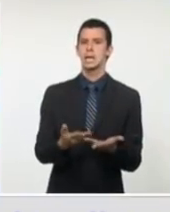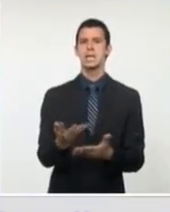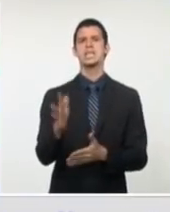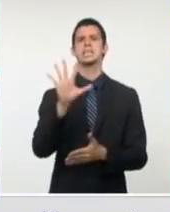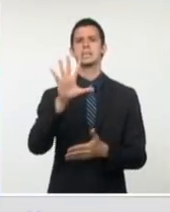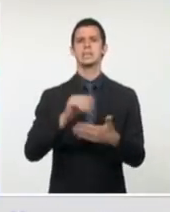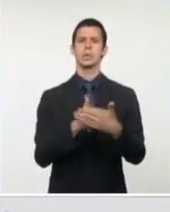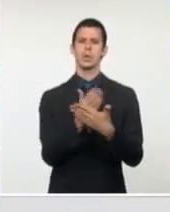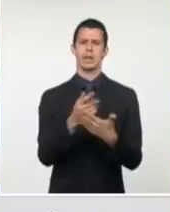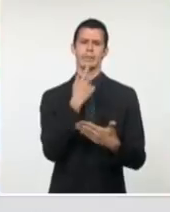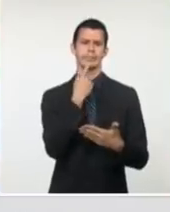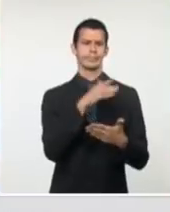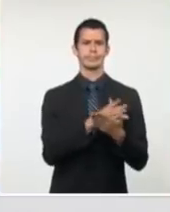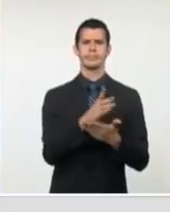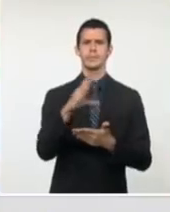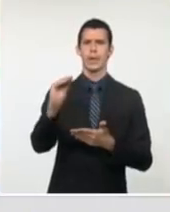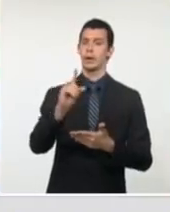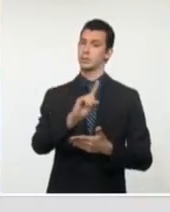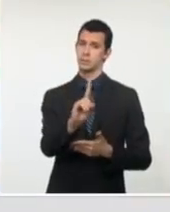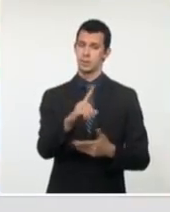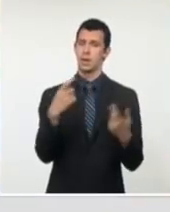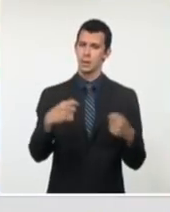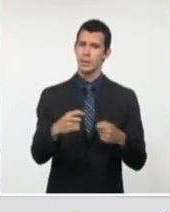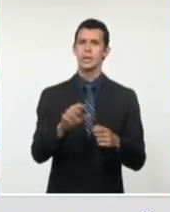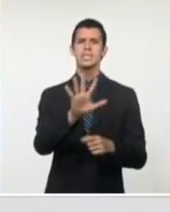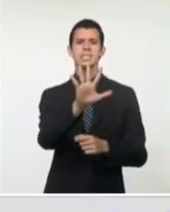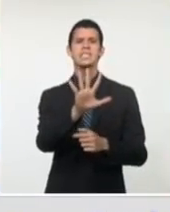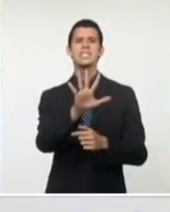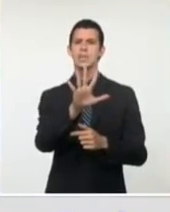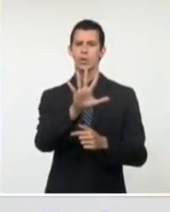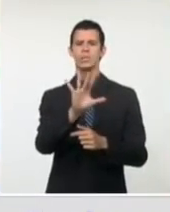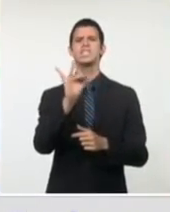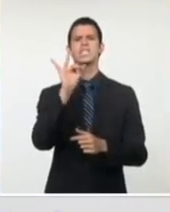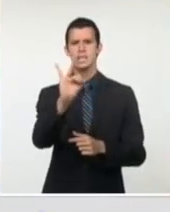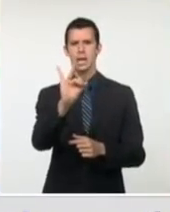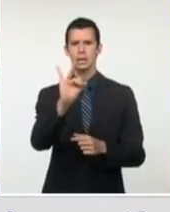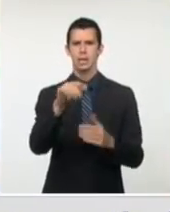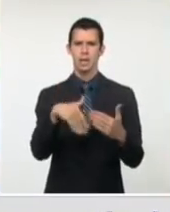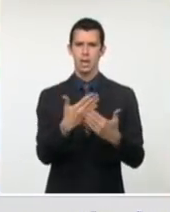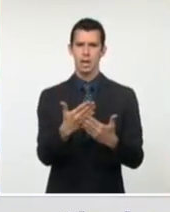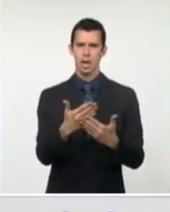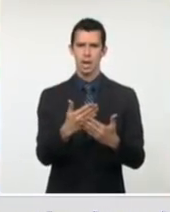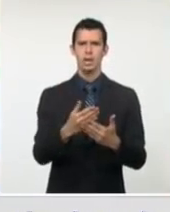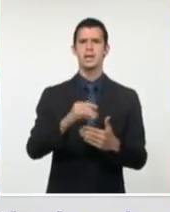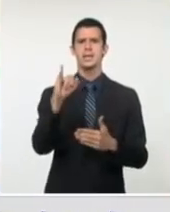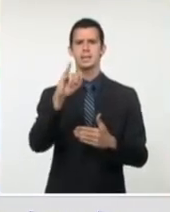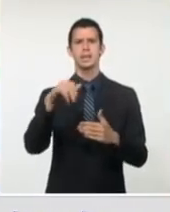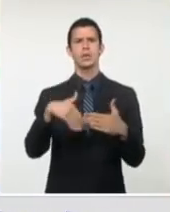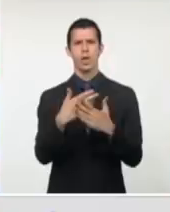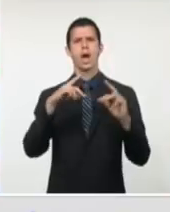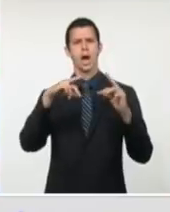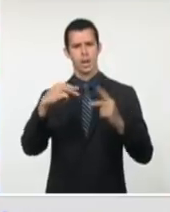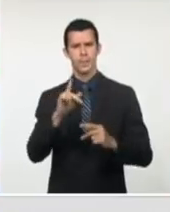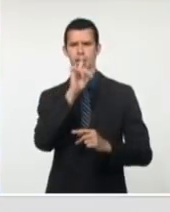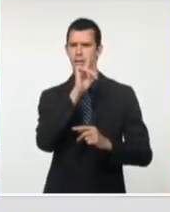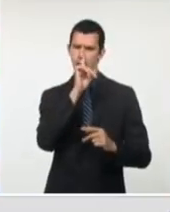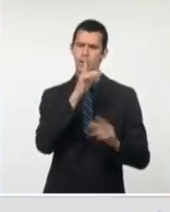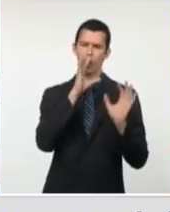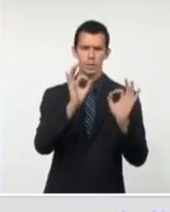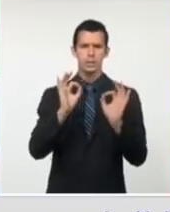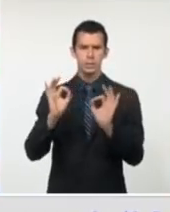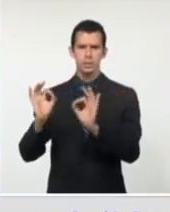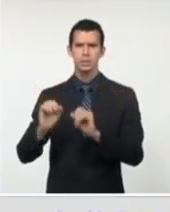condiciones para la instrumentación de estas medidas, manteniendo la información oportuna a la